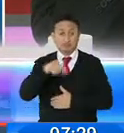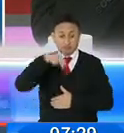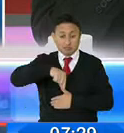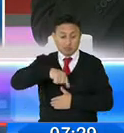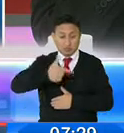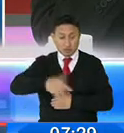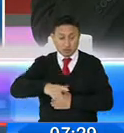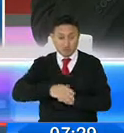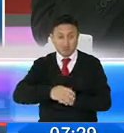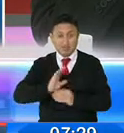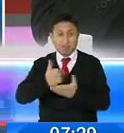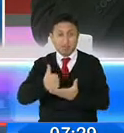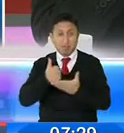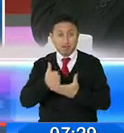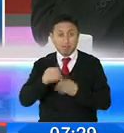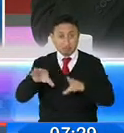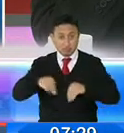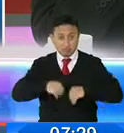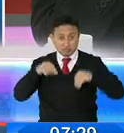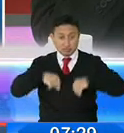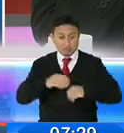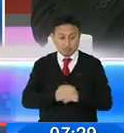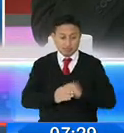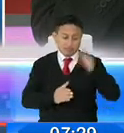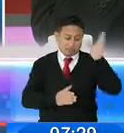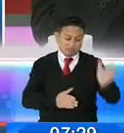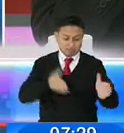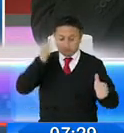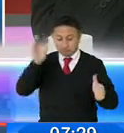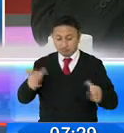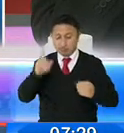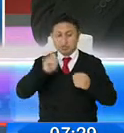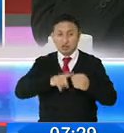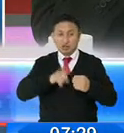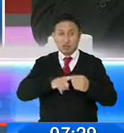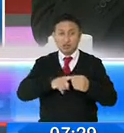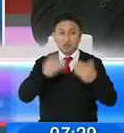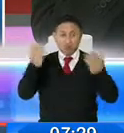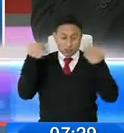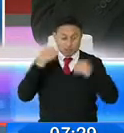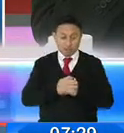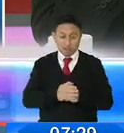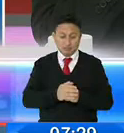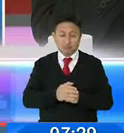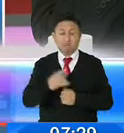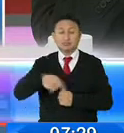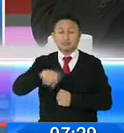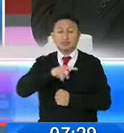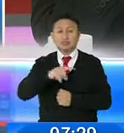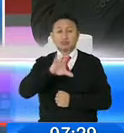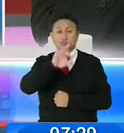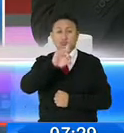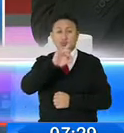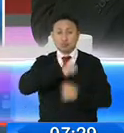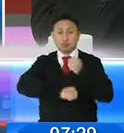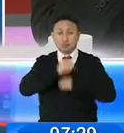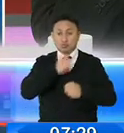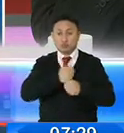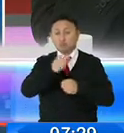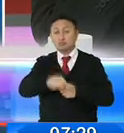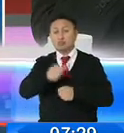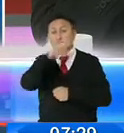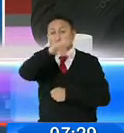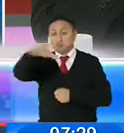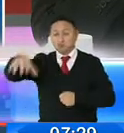exoneraciones, que si era dentro de Quito y Guayaquil, era de ocho años, si es fuera de Quito y Guayaquil de doce años y que lleguen algunos